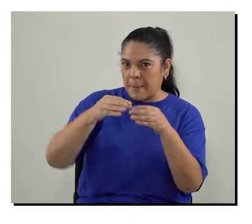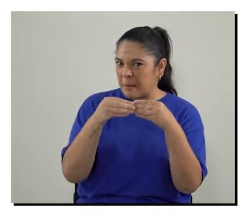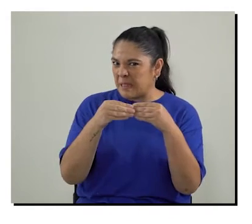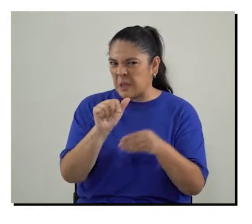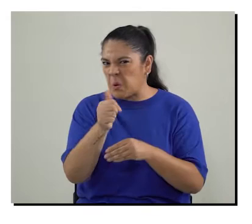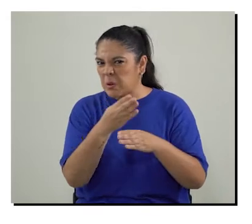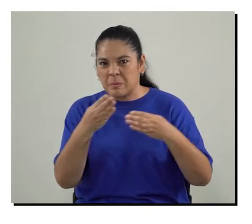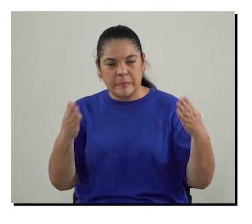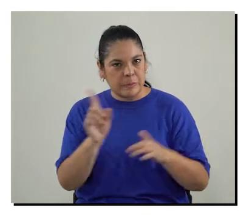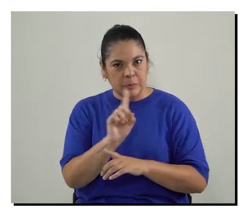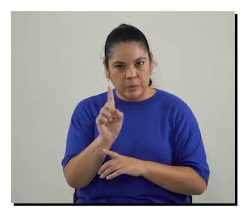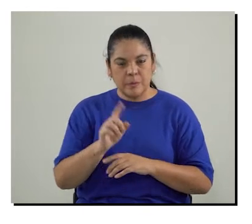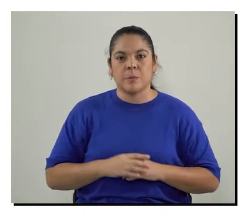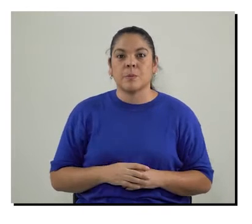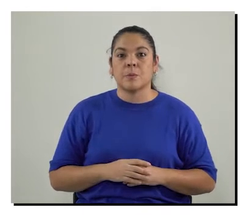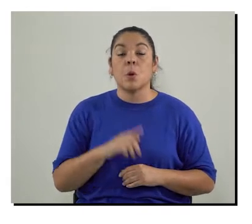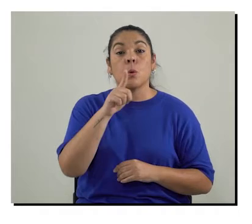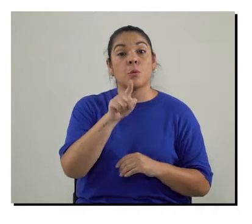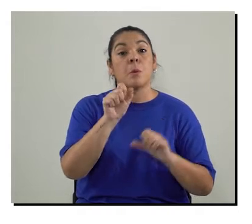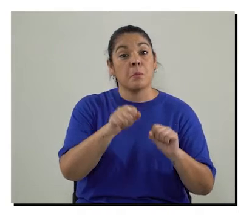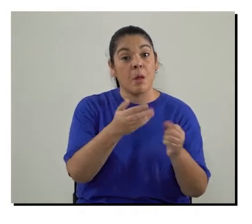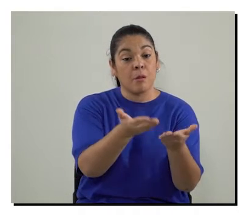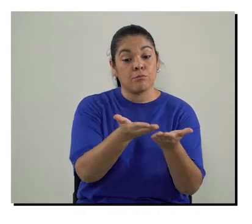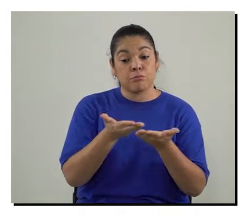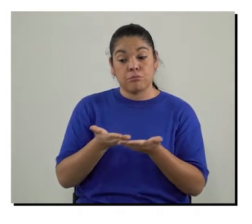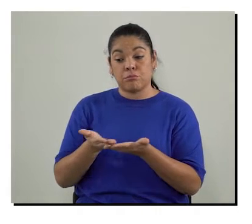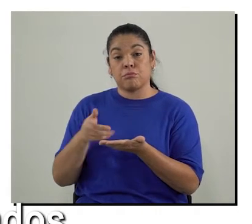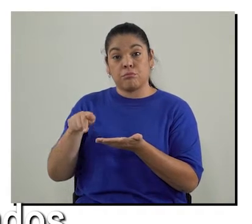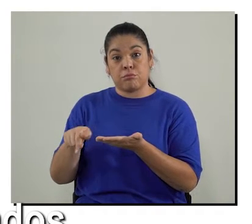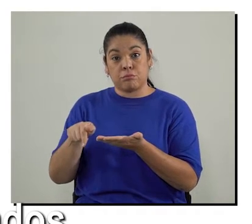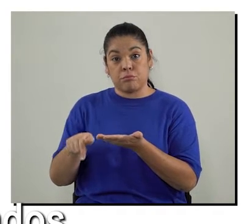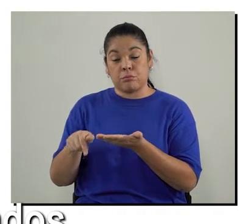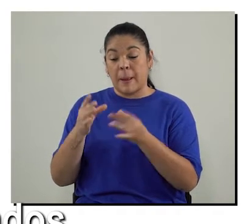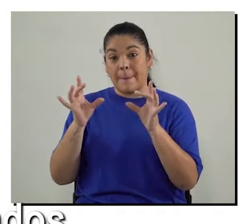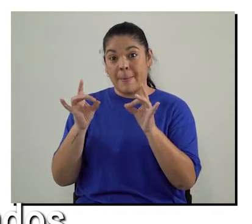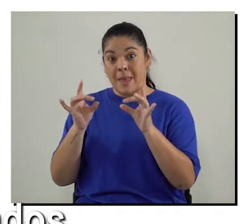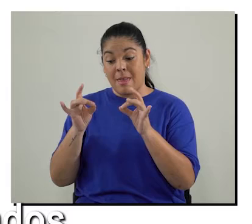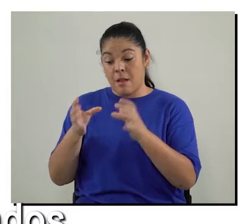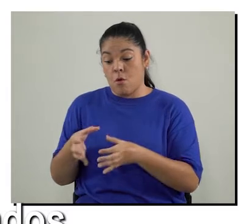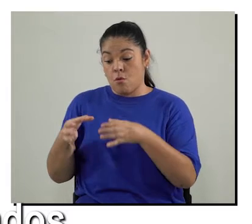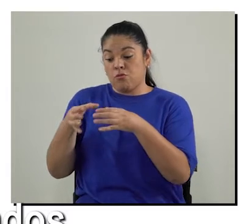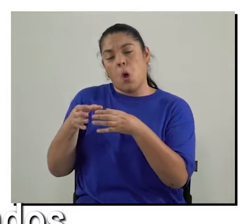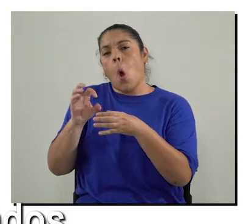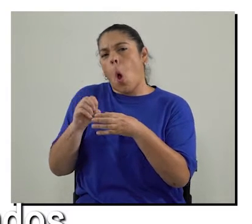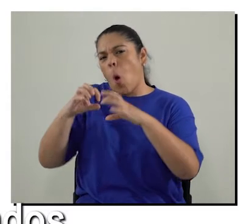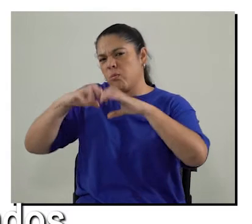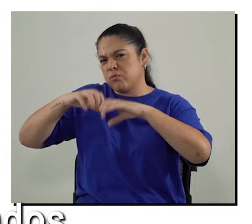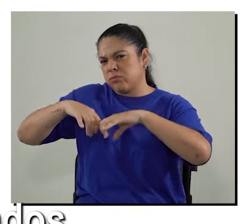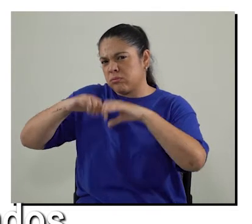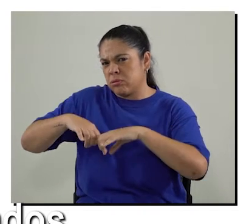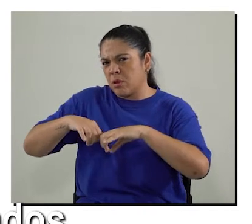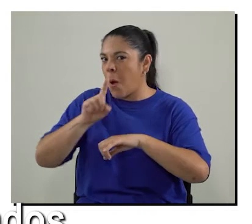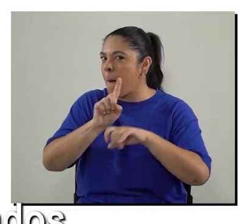es decir que no tenga tapas plásticas aluminio u otros materiales puedes entregar las botellas y recipientes de vidrios